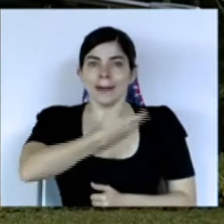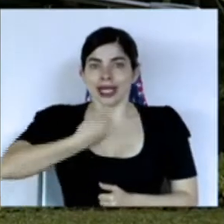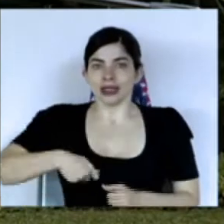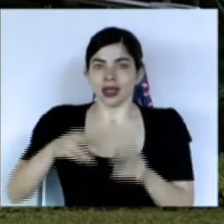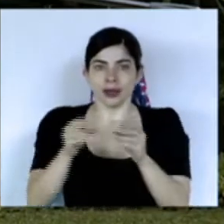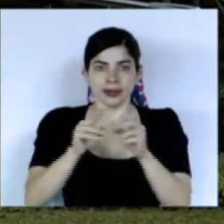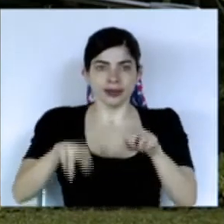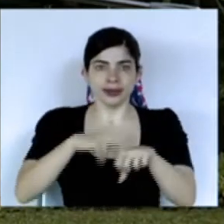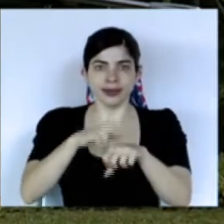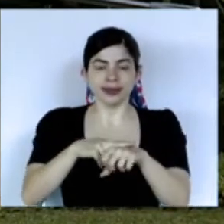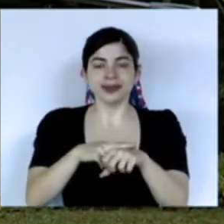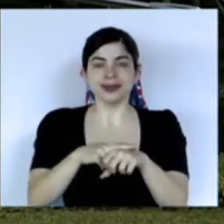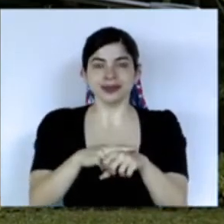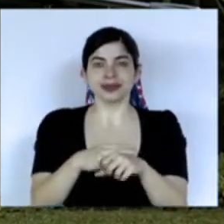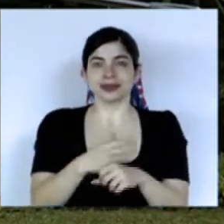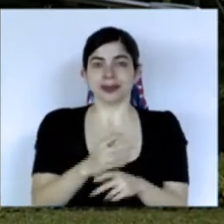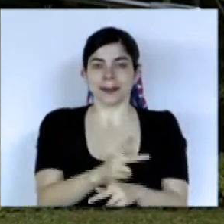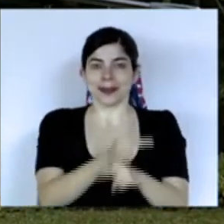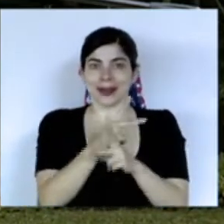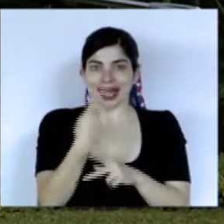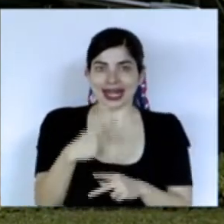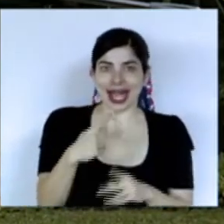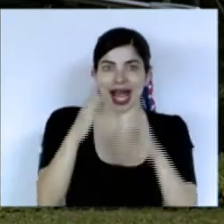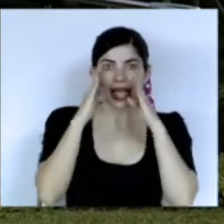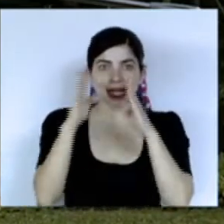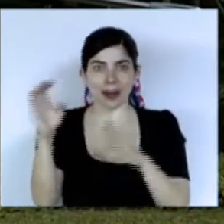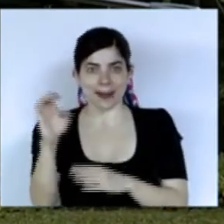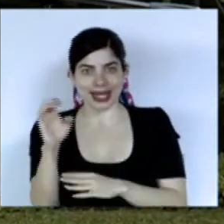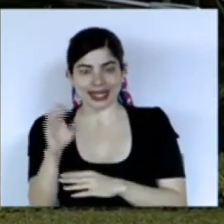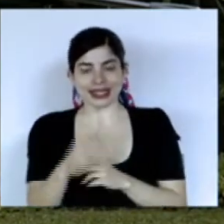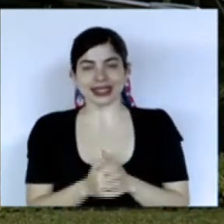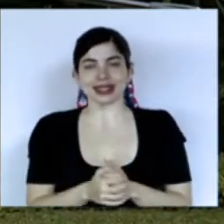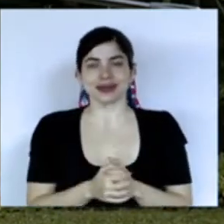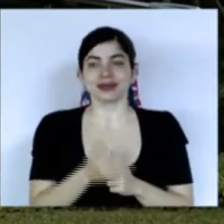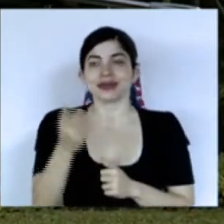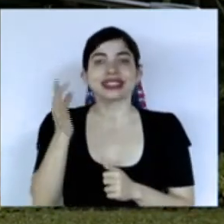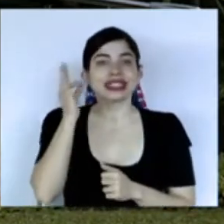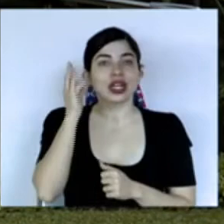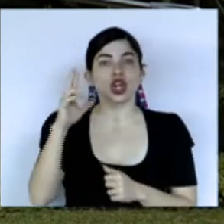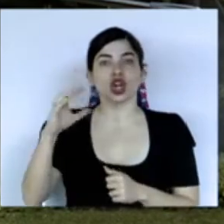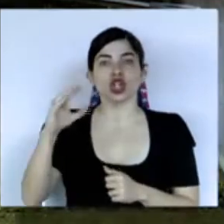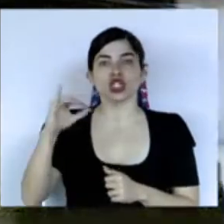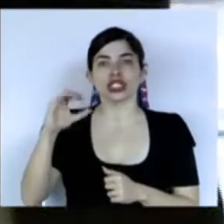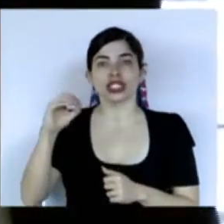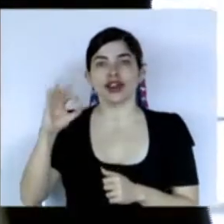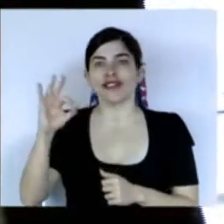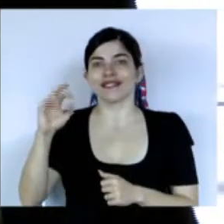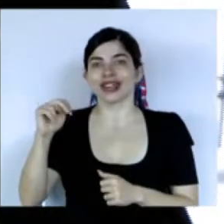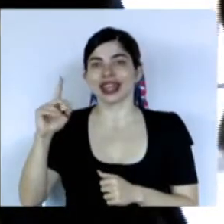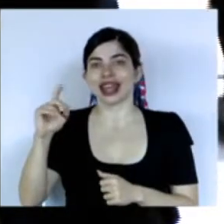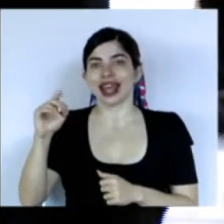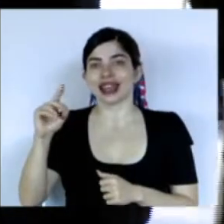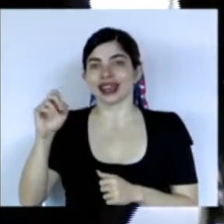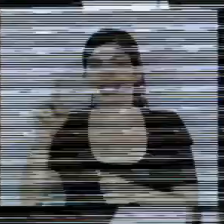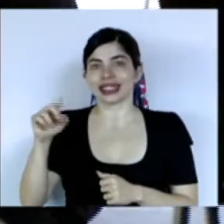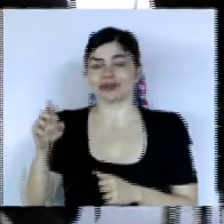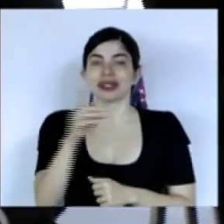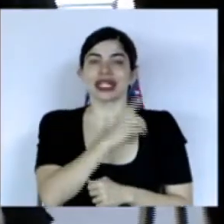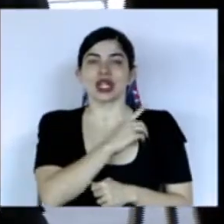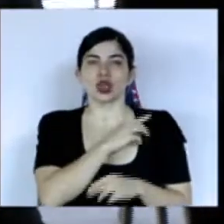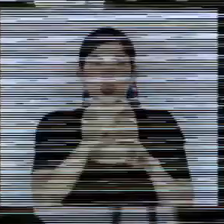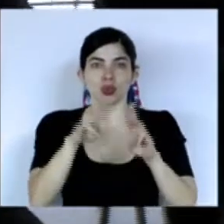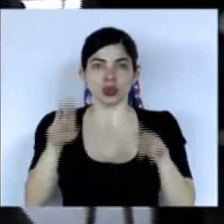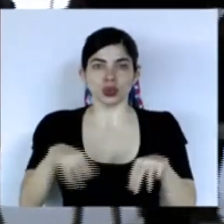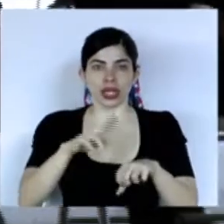comisión nacional de prevención de riesgos y atención de emergencias a la señora Rocío Fernández directora del museo